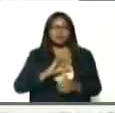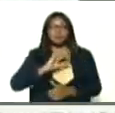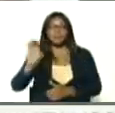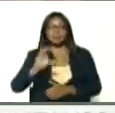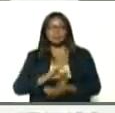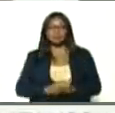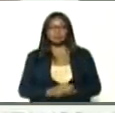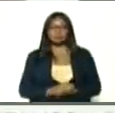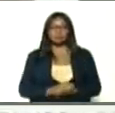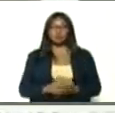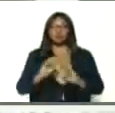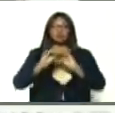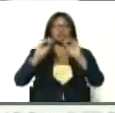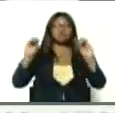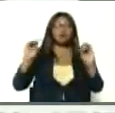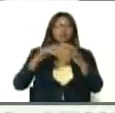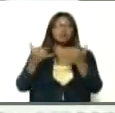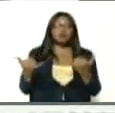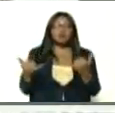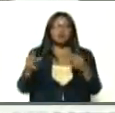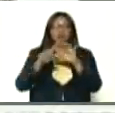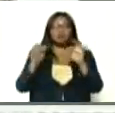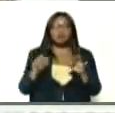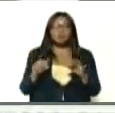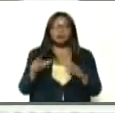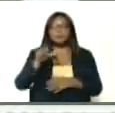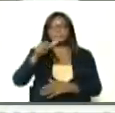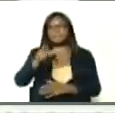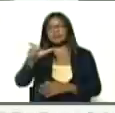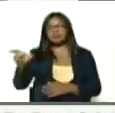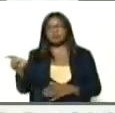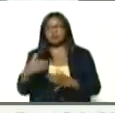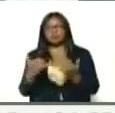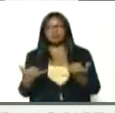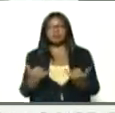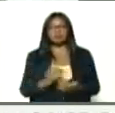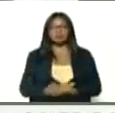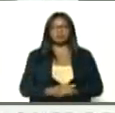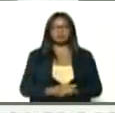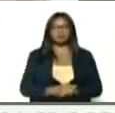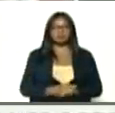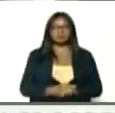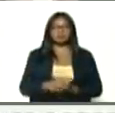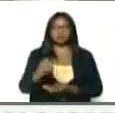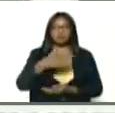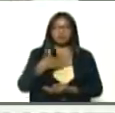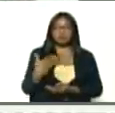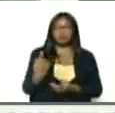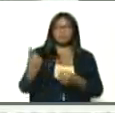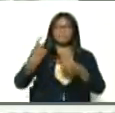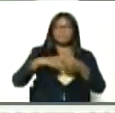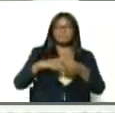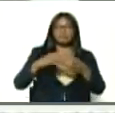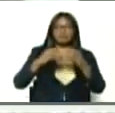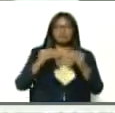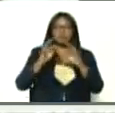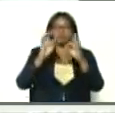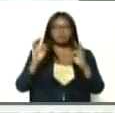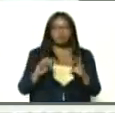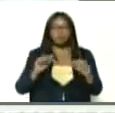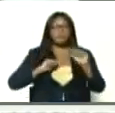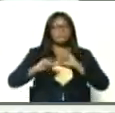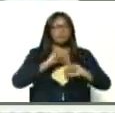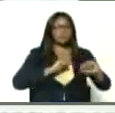le hemos consultado, a las personas, o le estamos consultando, si quieren ser parte, o no, de algún